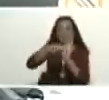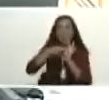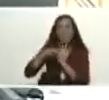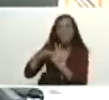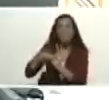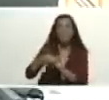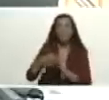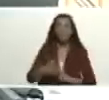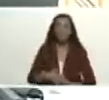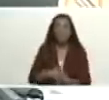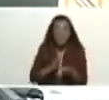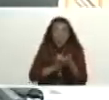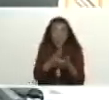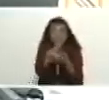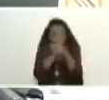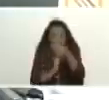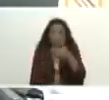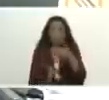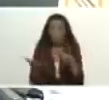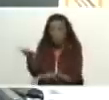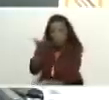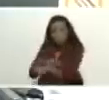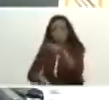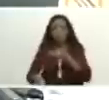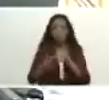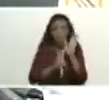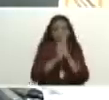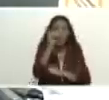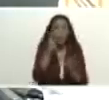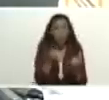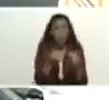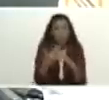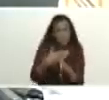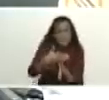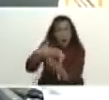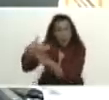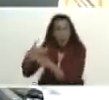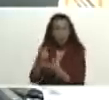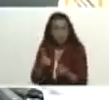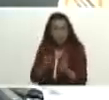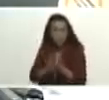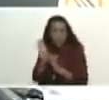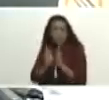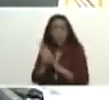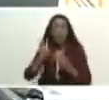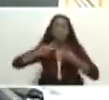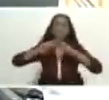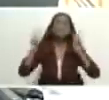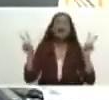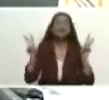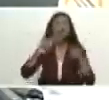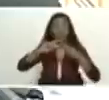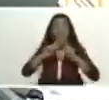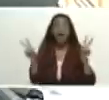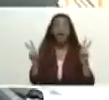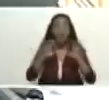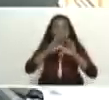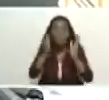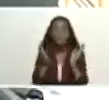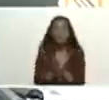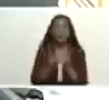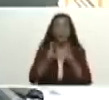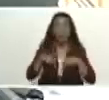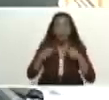de solidaridad de desarrollo compartido de paz un mundo nuevo